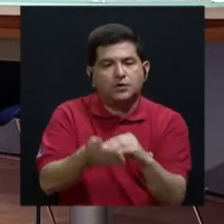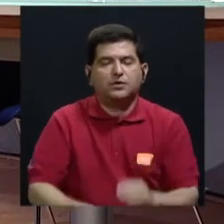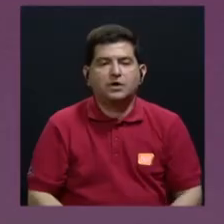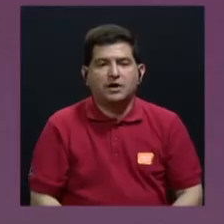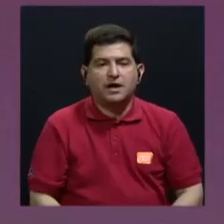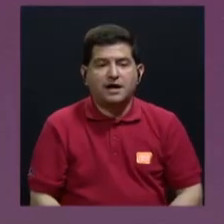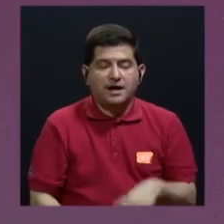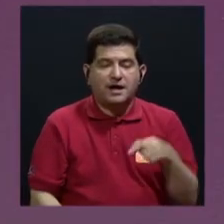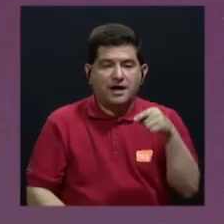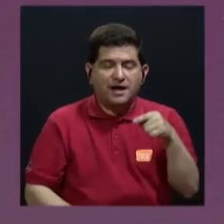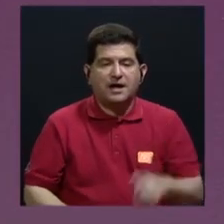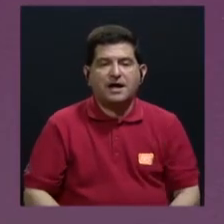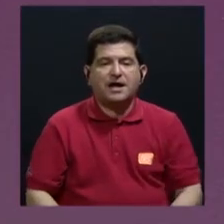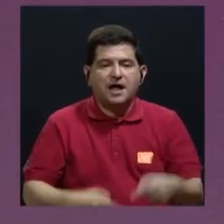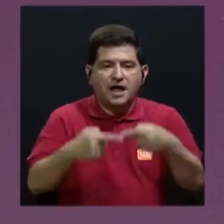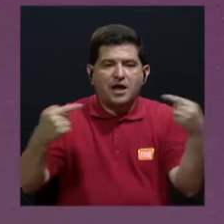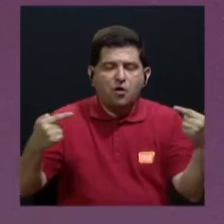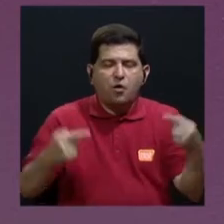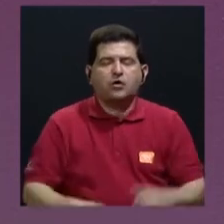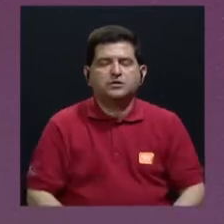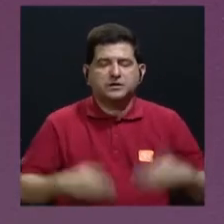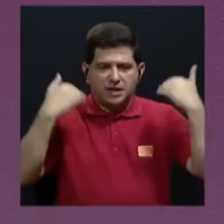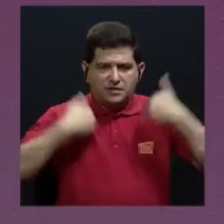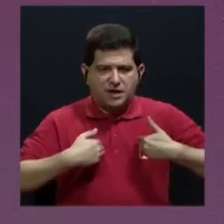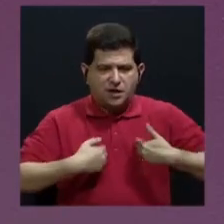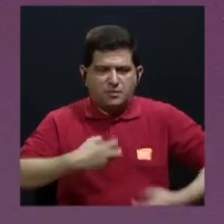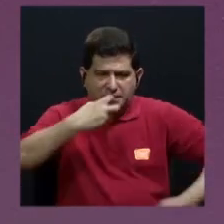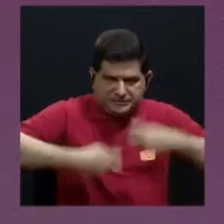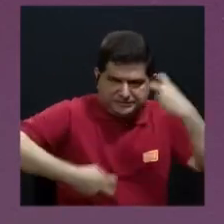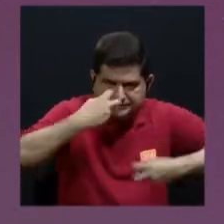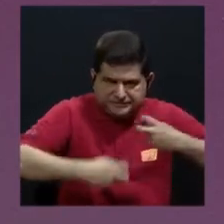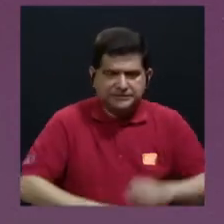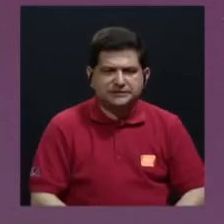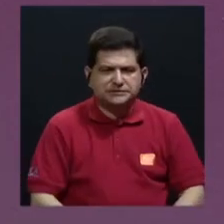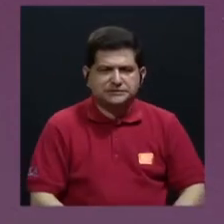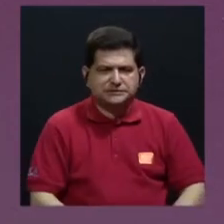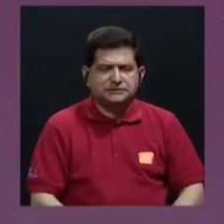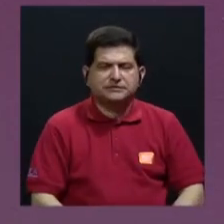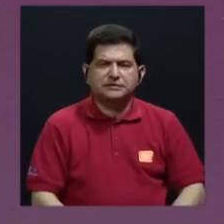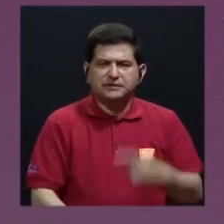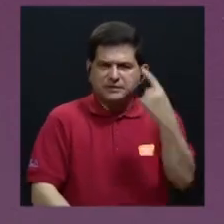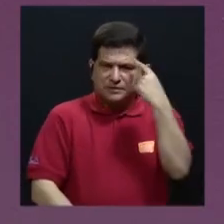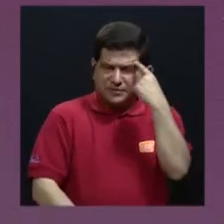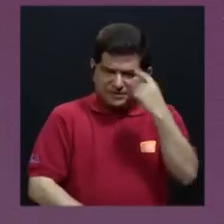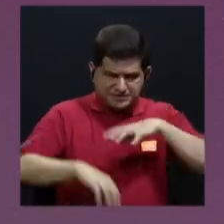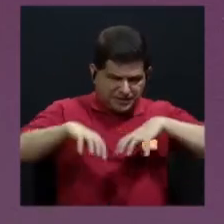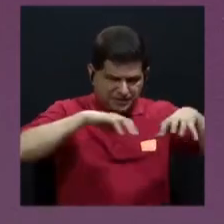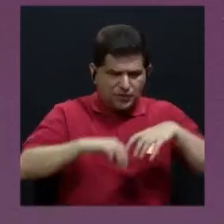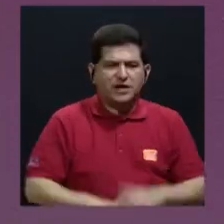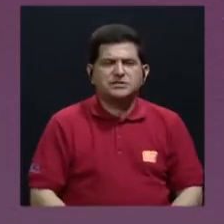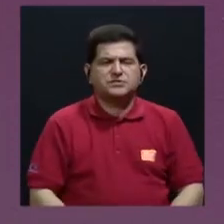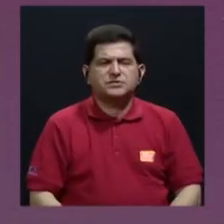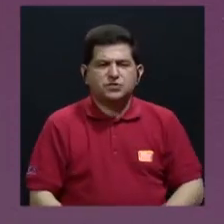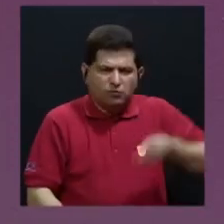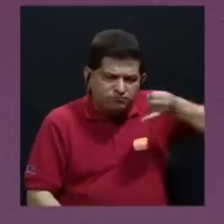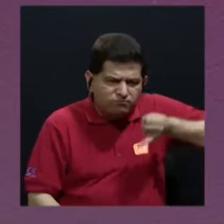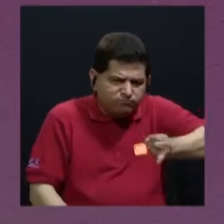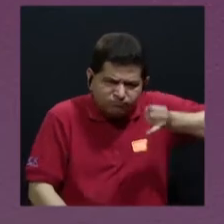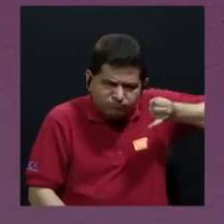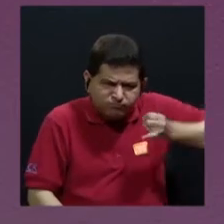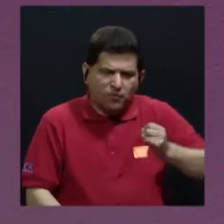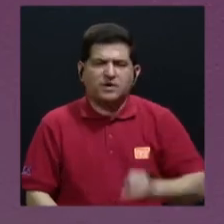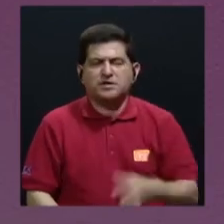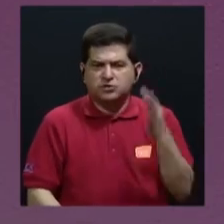contra deberes de humanidad, pero, digamos, orientado a esa acción de las violaciones sexuales que las mujeres